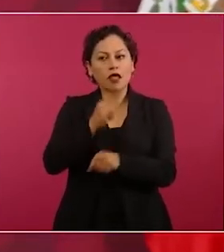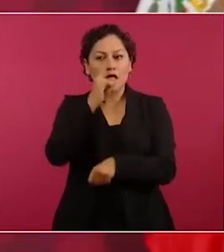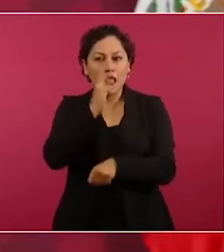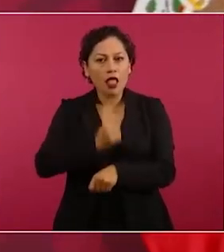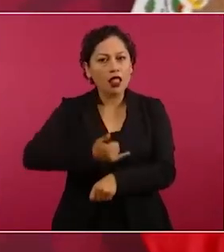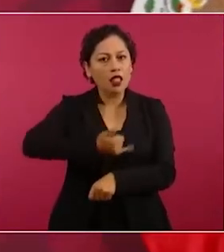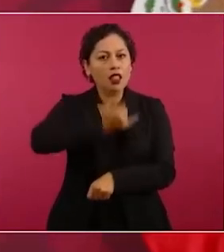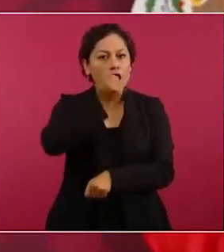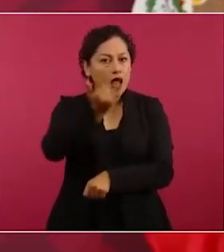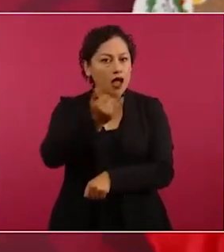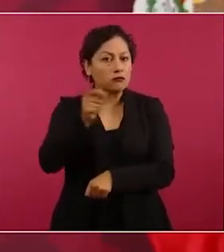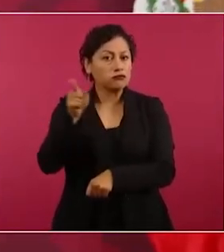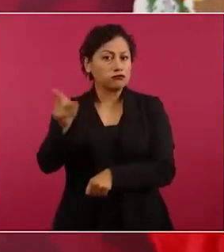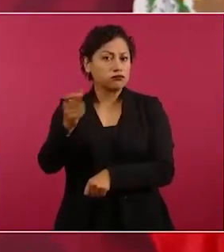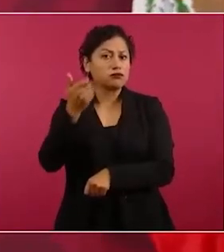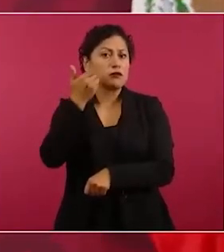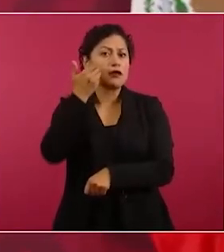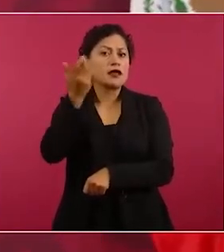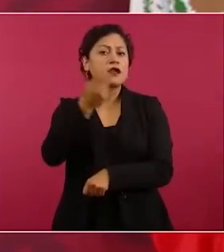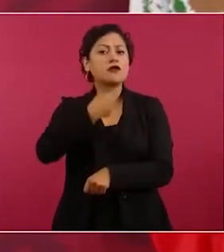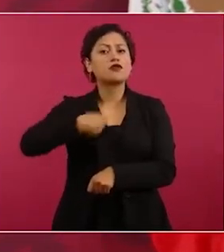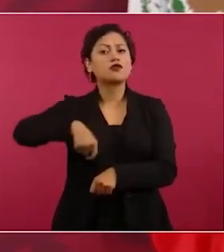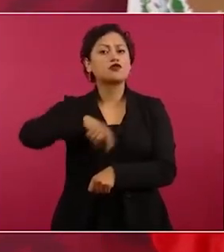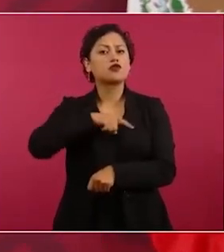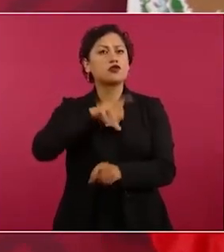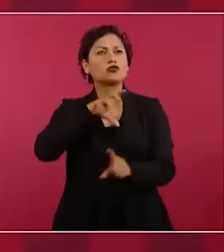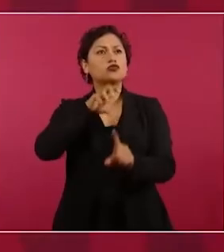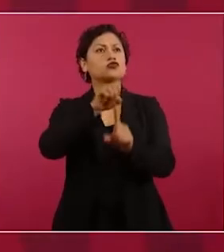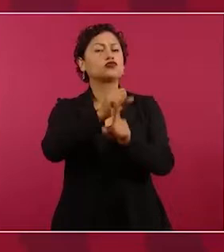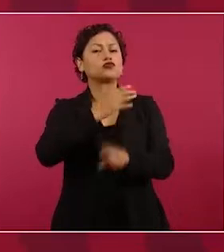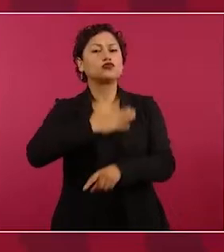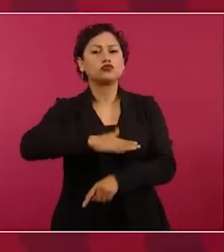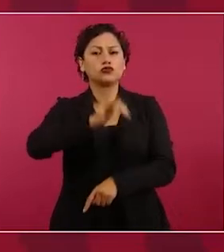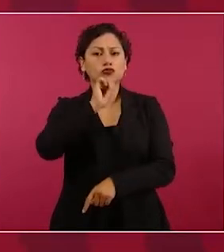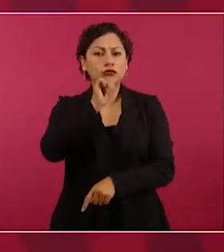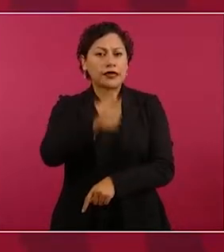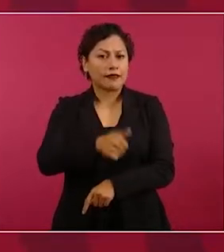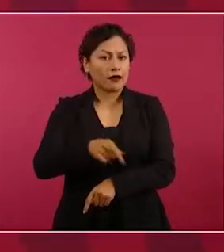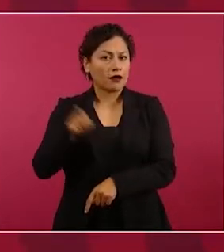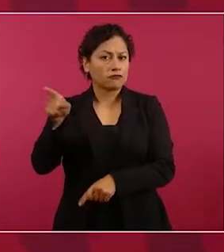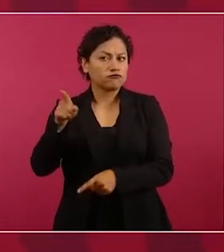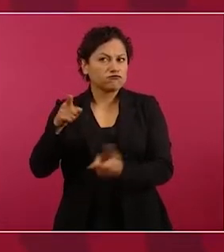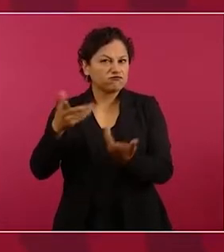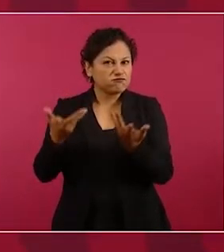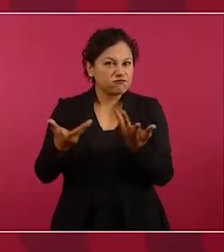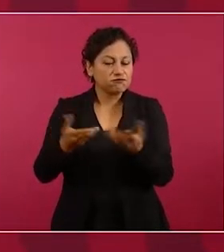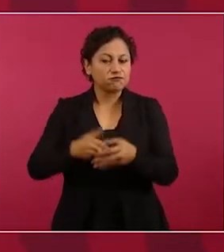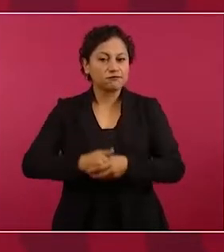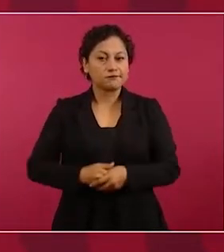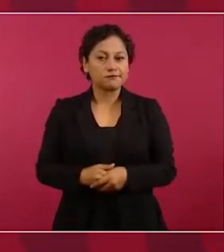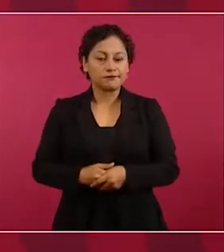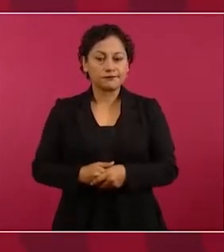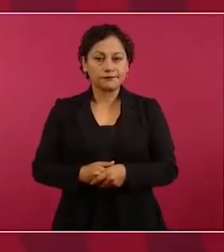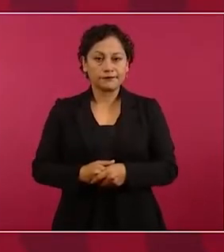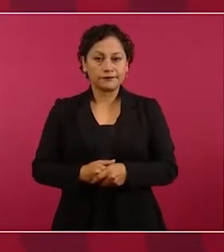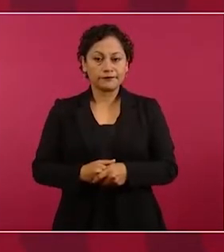cumpliéramos nuestro compromiso de justicia. Hay quienes